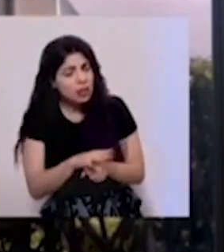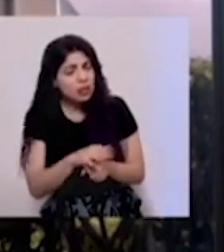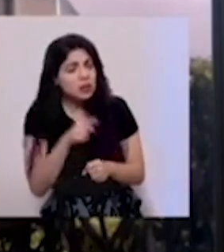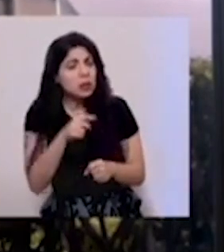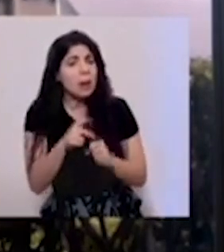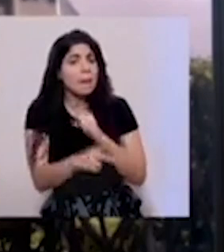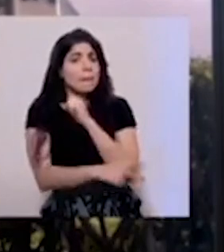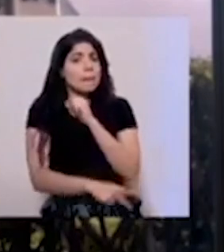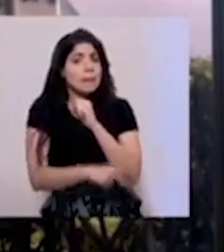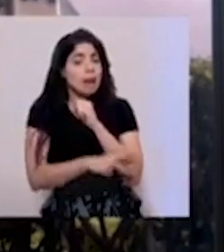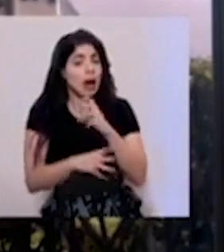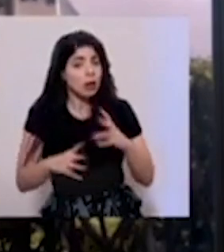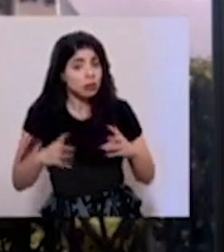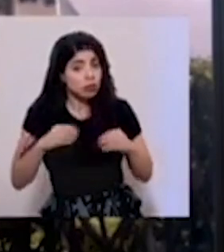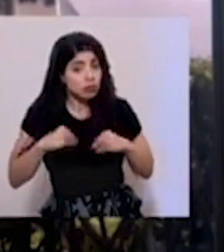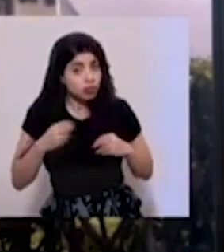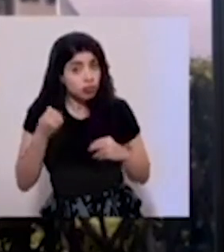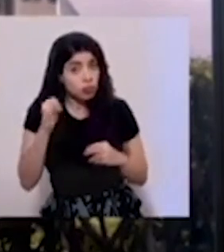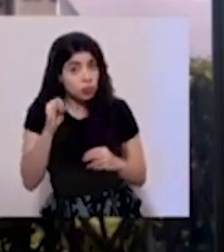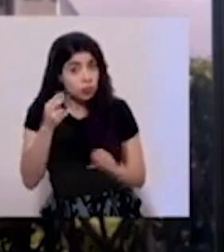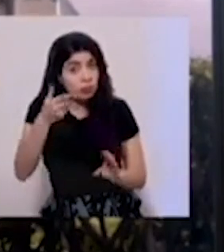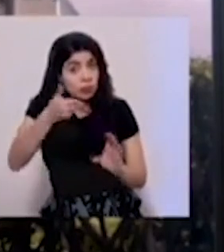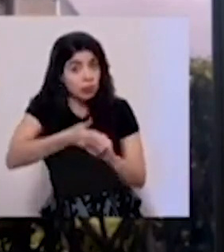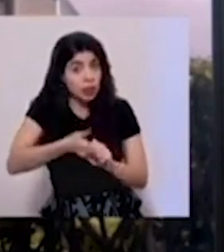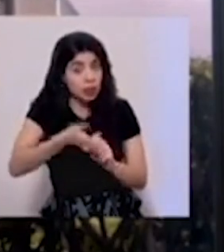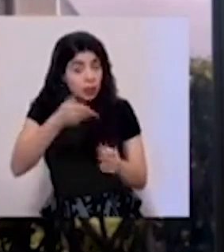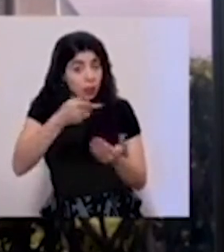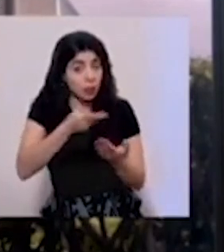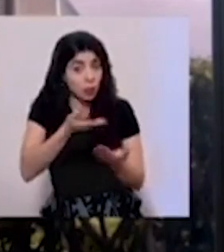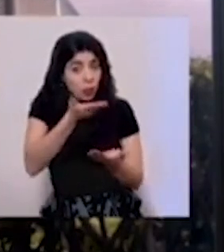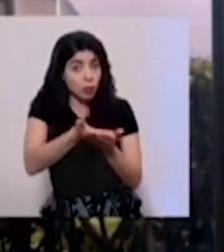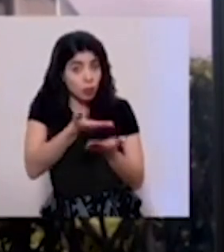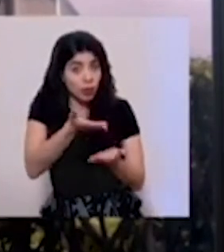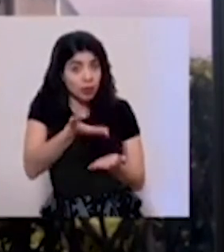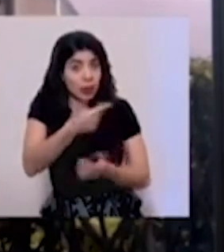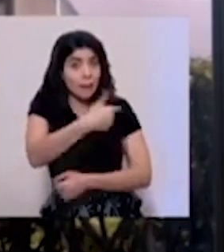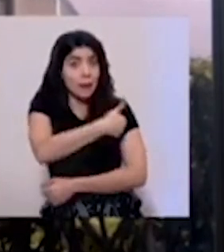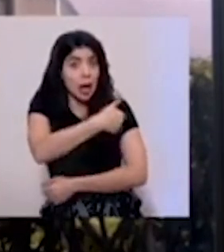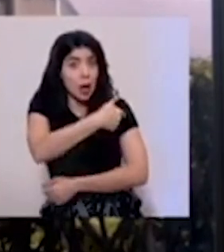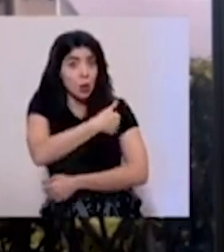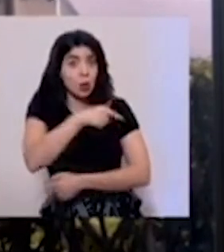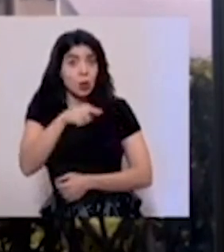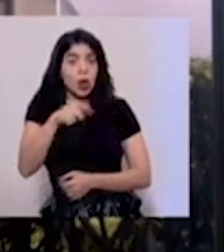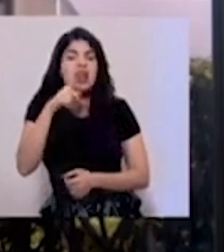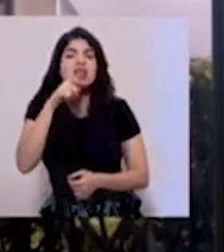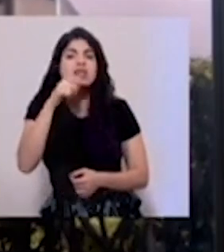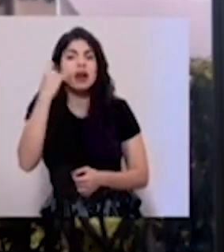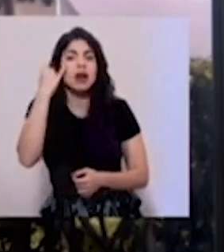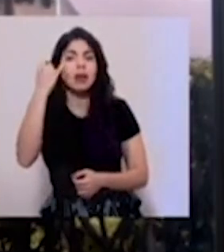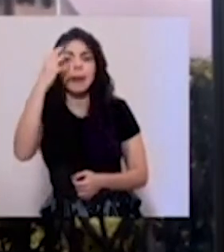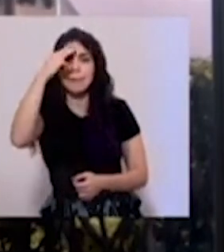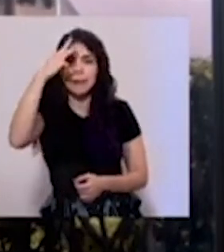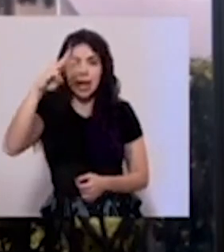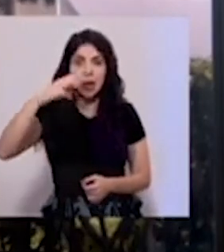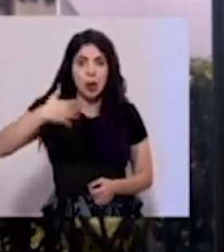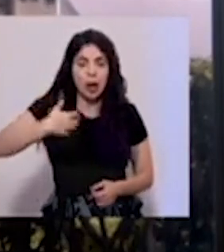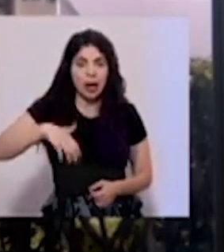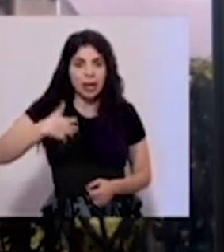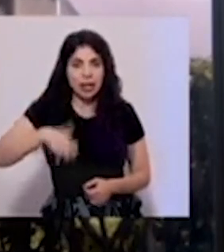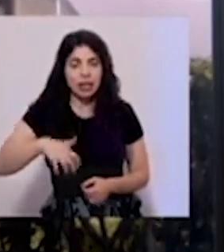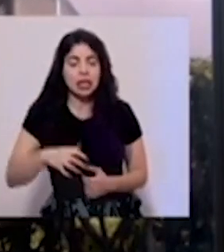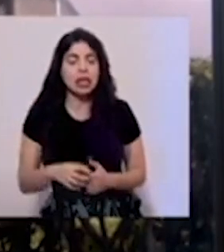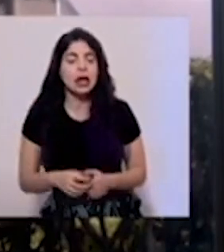se ata el país al participar en esta propuesta de esta vacuna que impulsa México y Argentina?